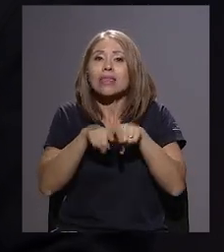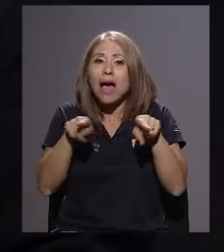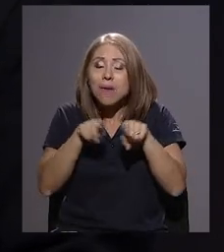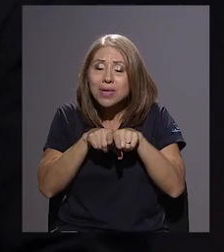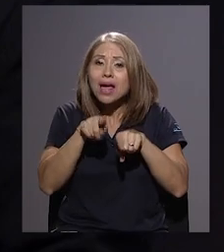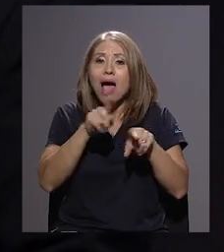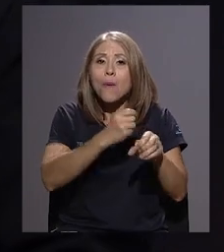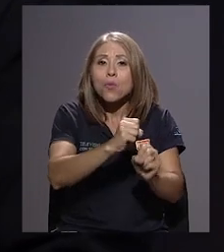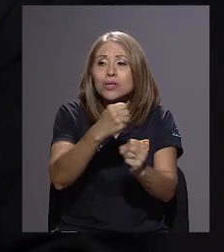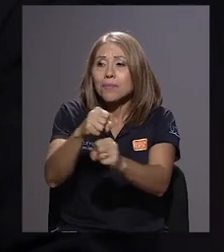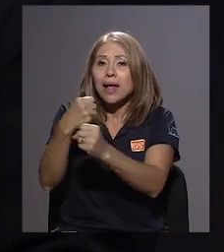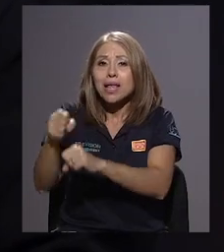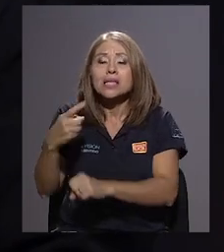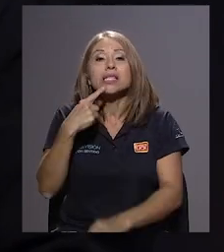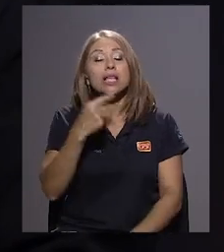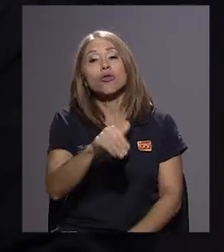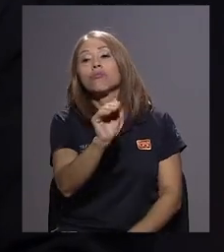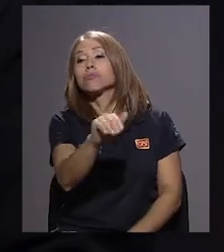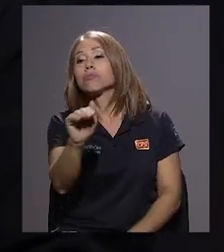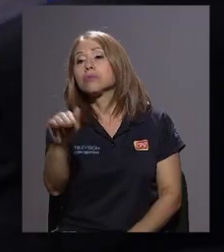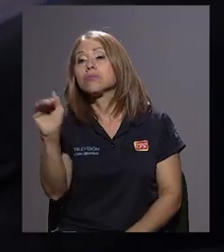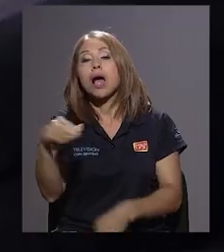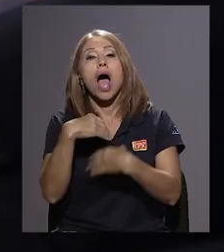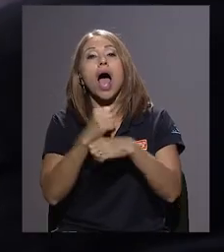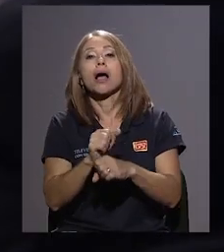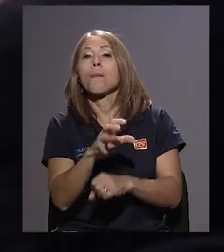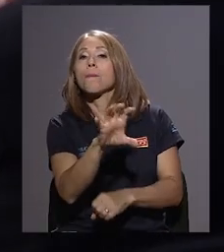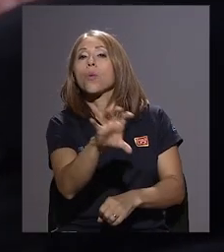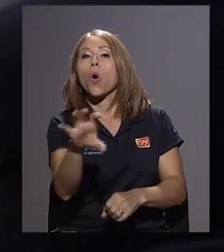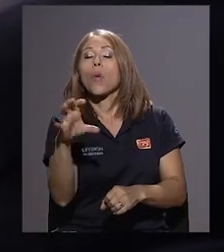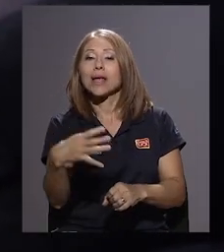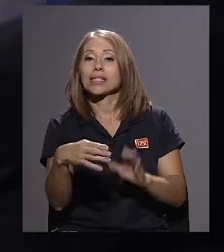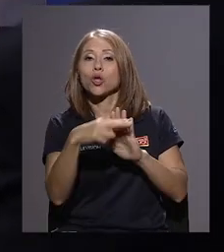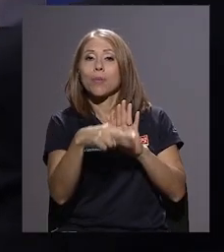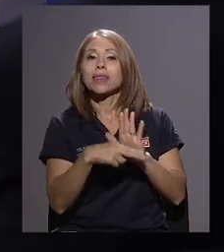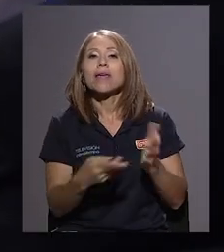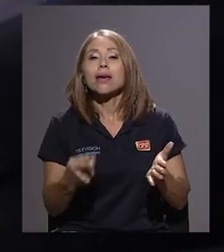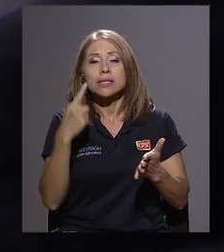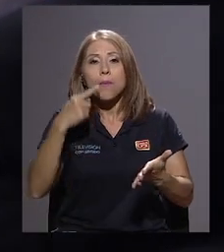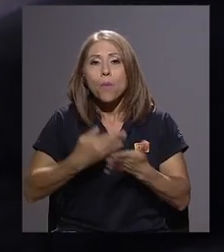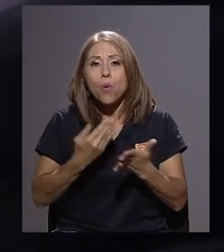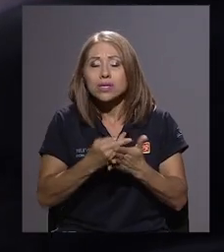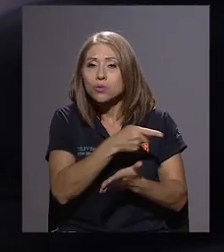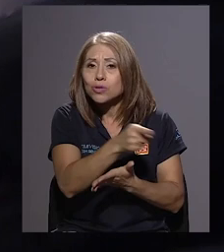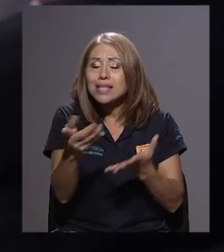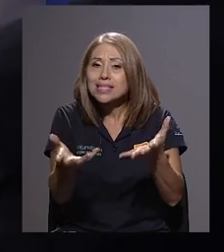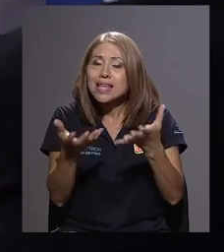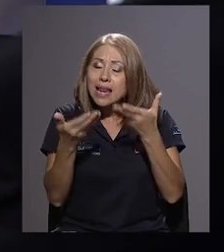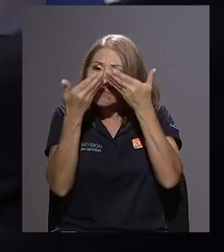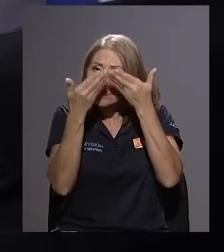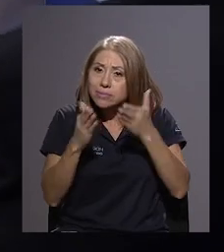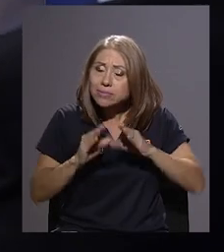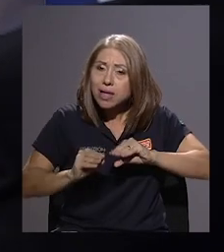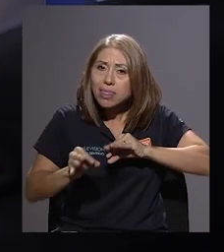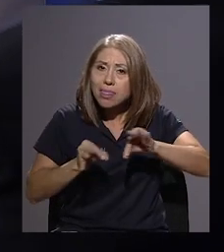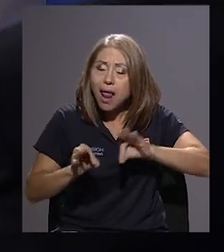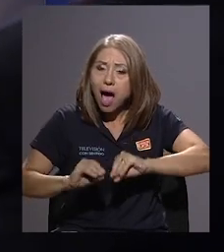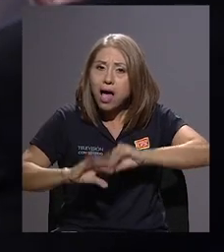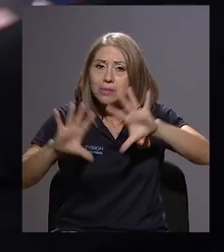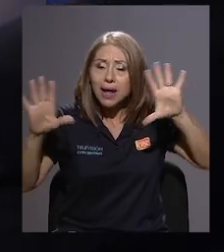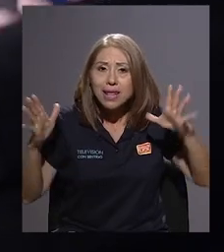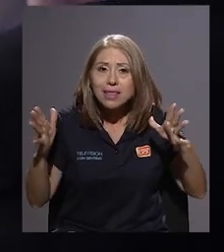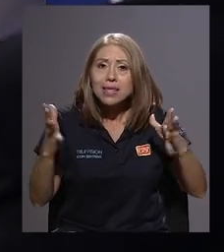saquen sus propias normativas, demuestren que ustedes quieren ser transparentes, demuestren que quieren ser abiertos con los ciudadanos, de